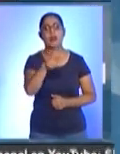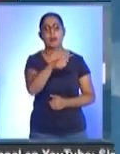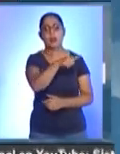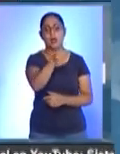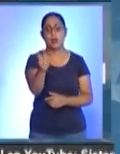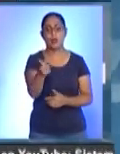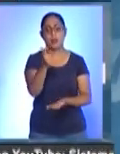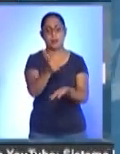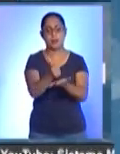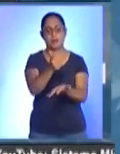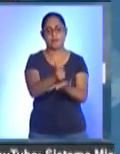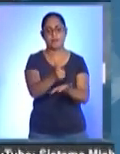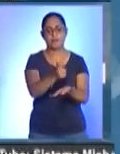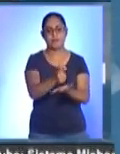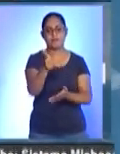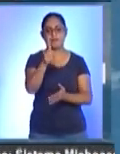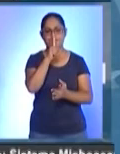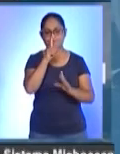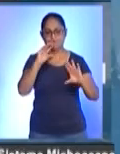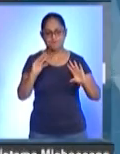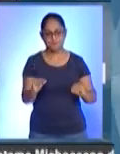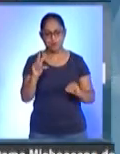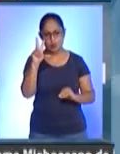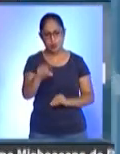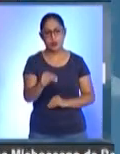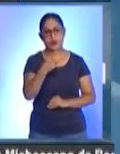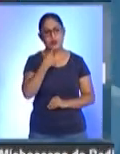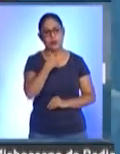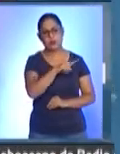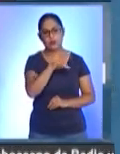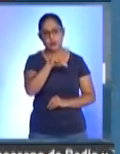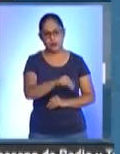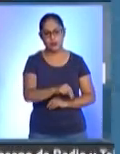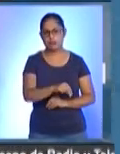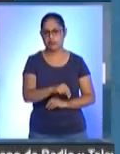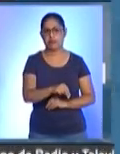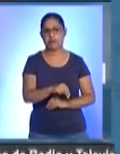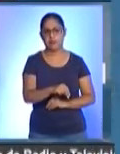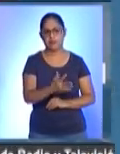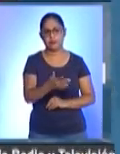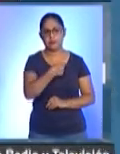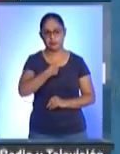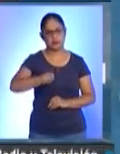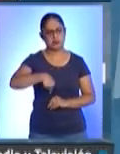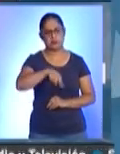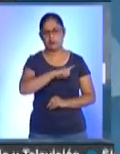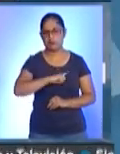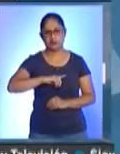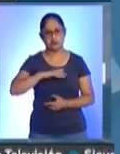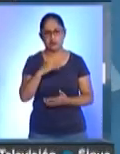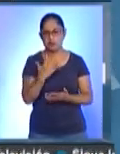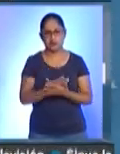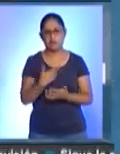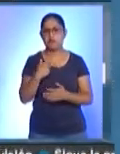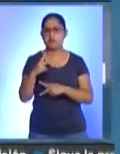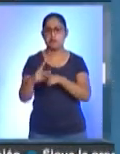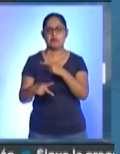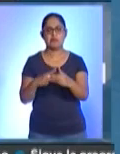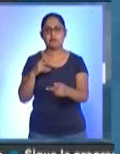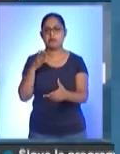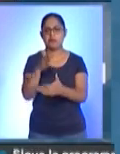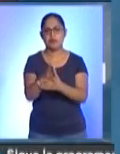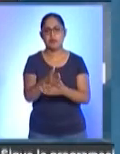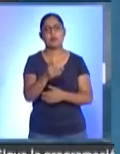amenazadas para que no denuncien. Entonces nosotros estamos tomando cartas en el asunto. En primera mano pues informar,